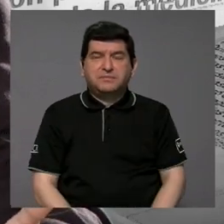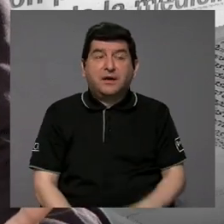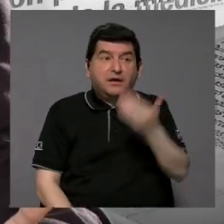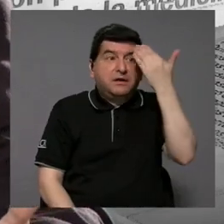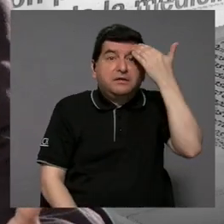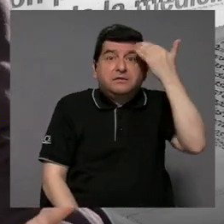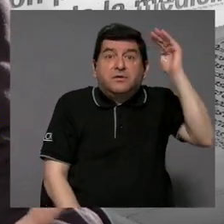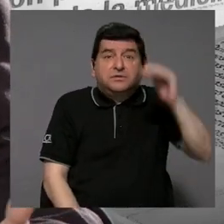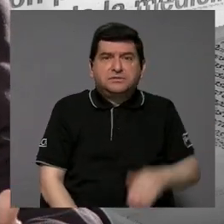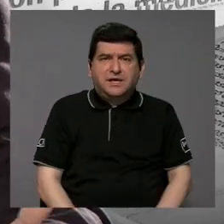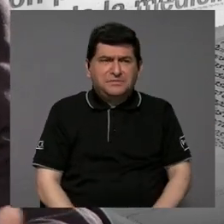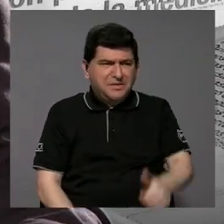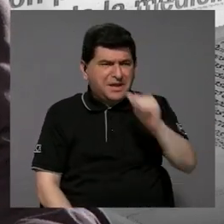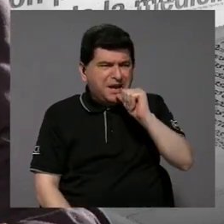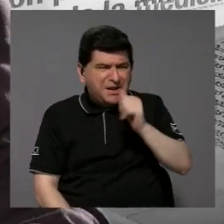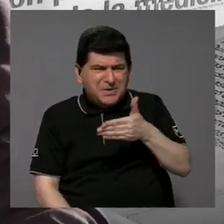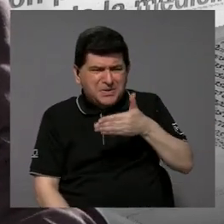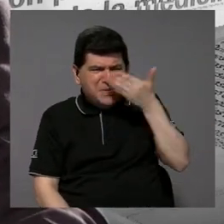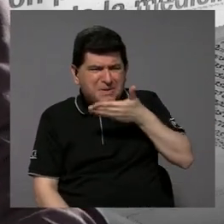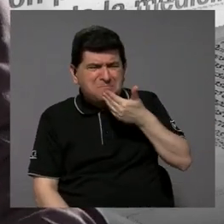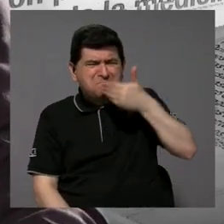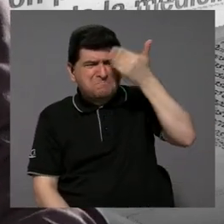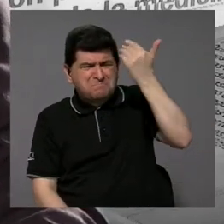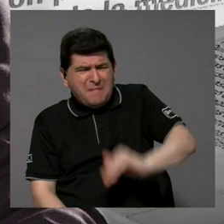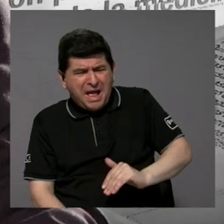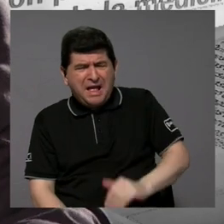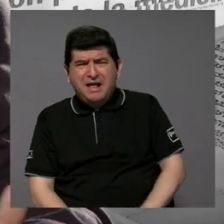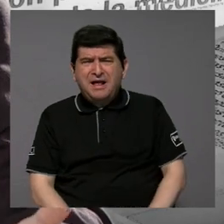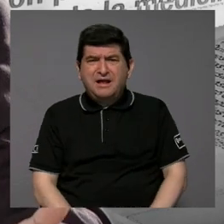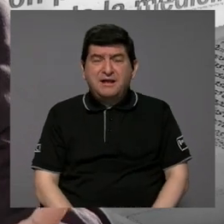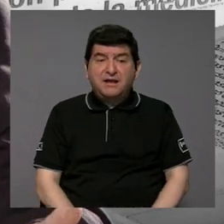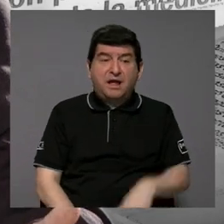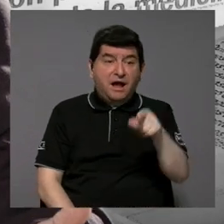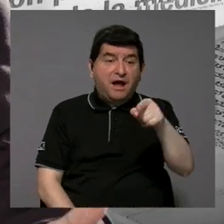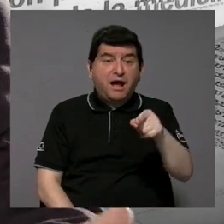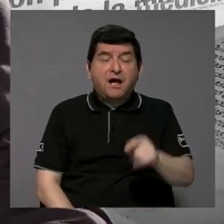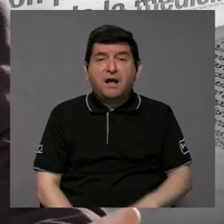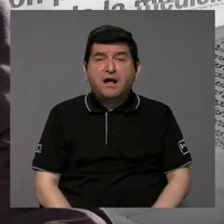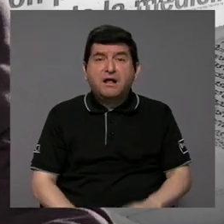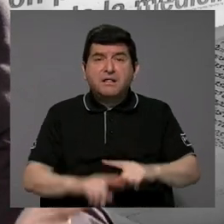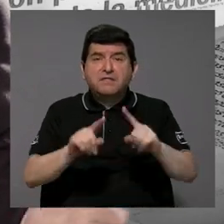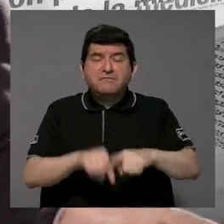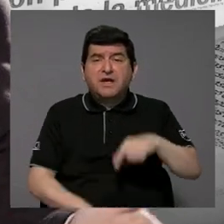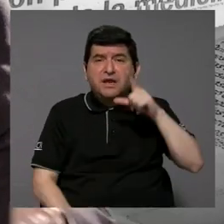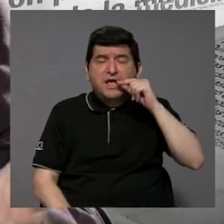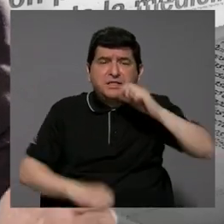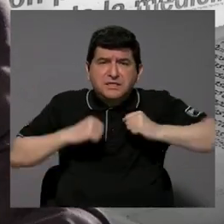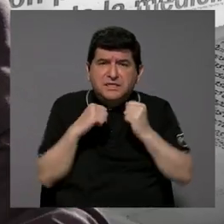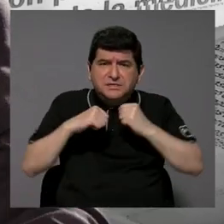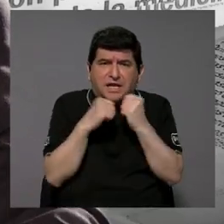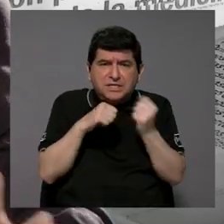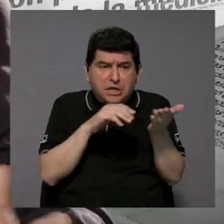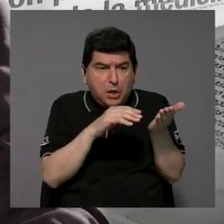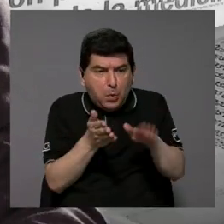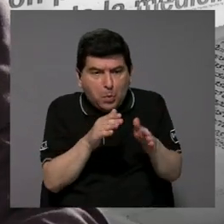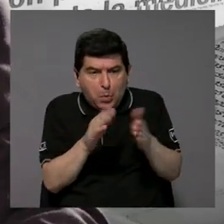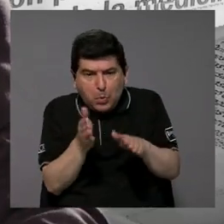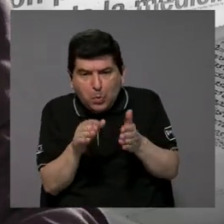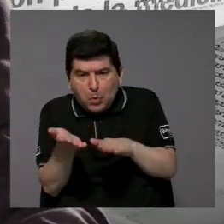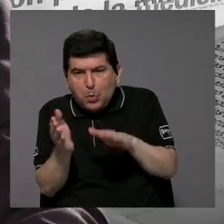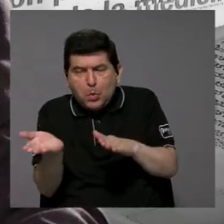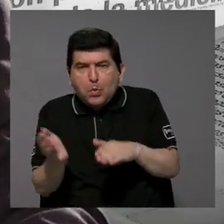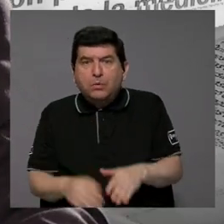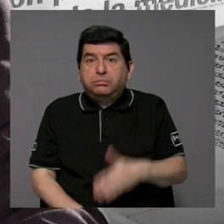no sabemos que el agua tiene un mal olor, que de hace días nos están muriendo las gallinas, las aves, los animales,